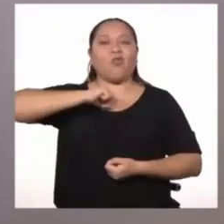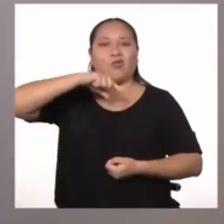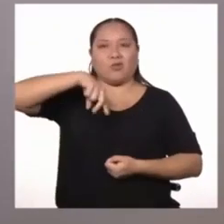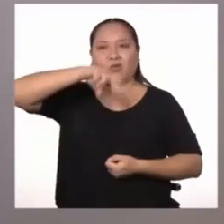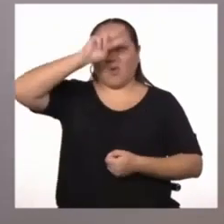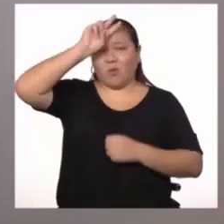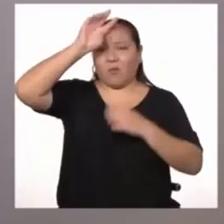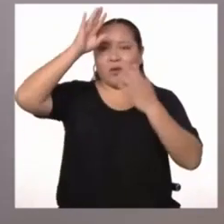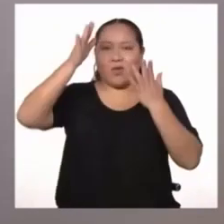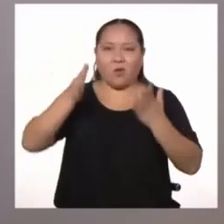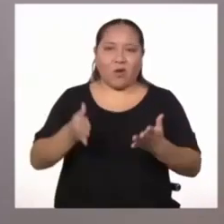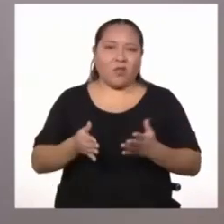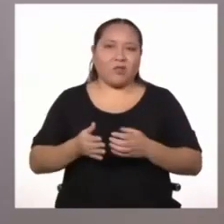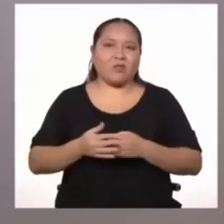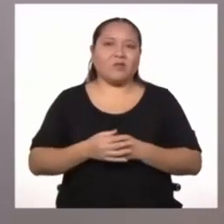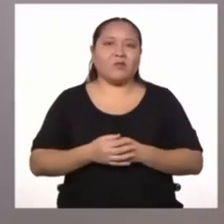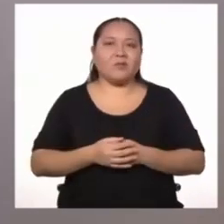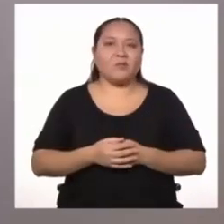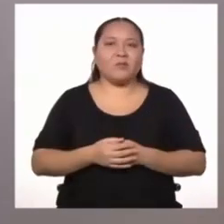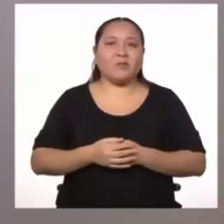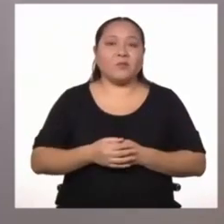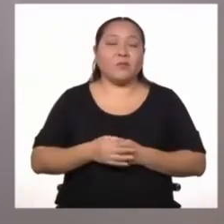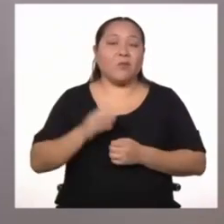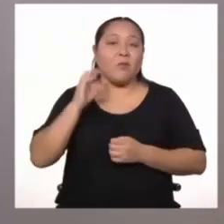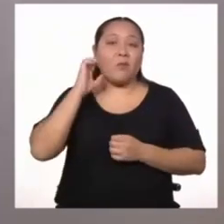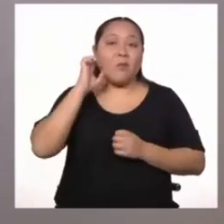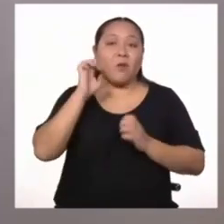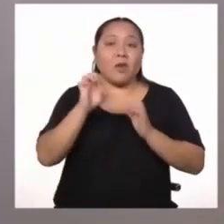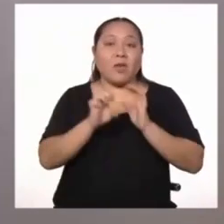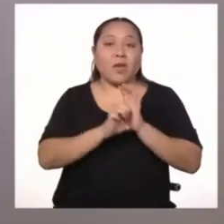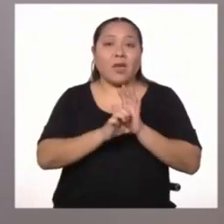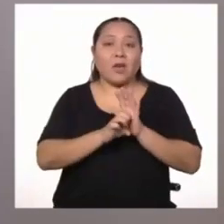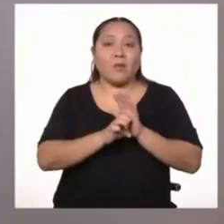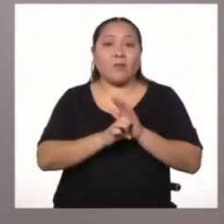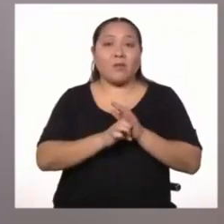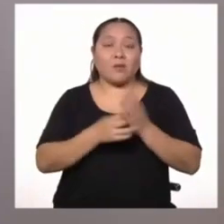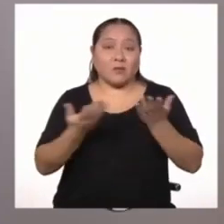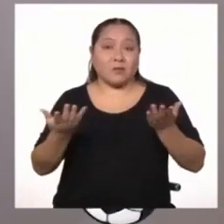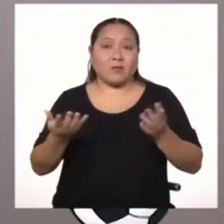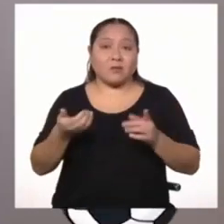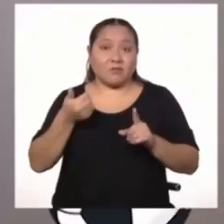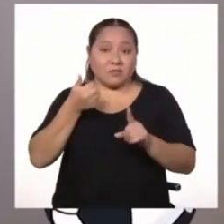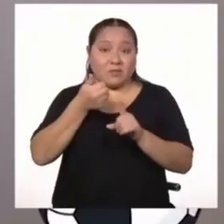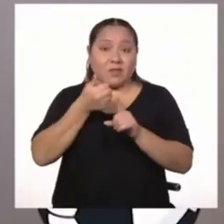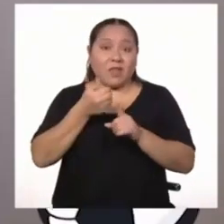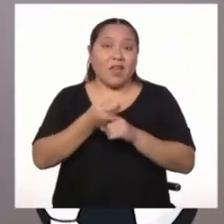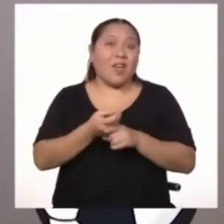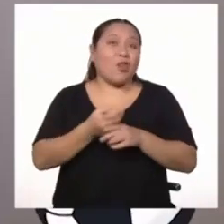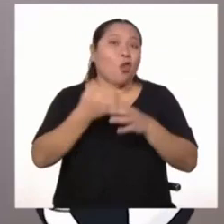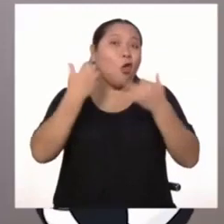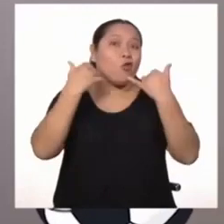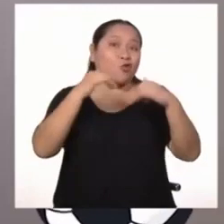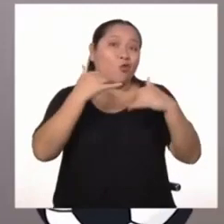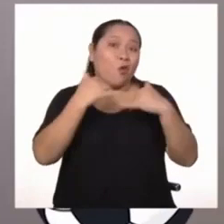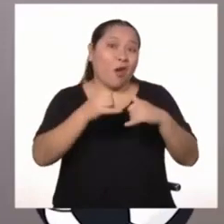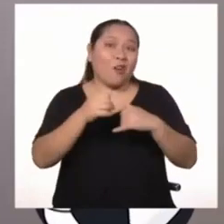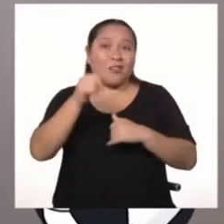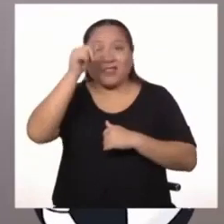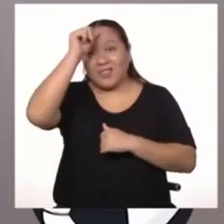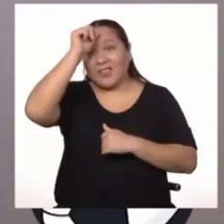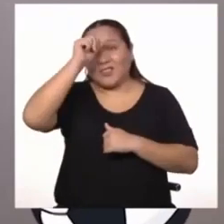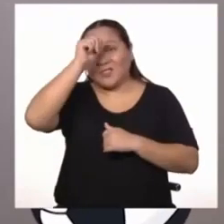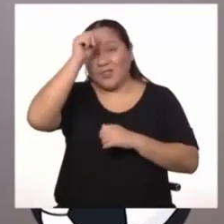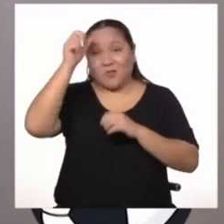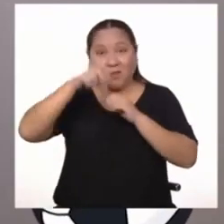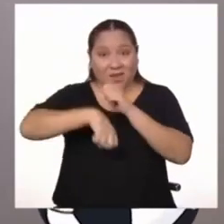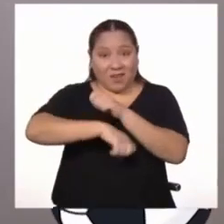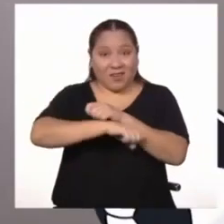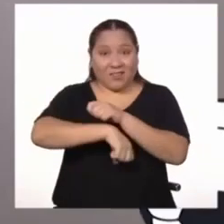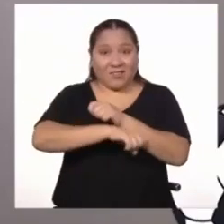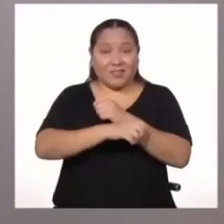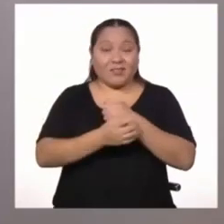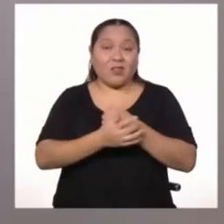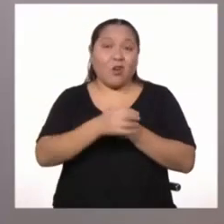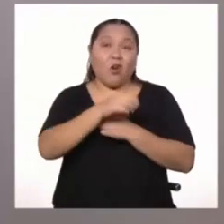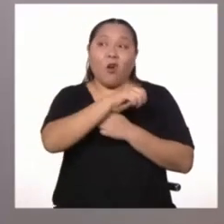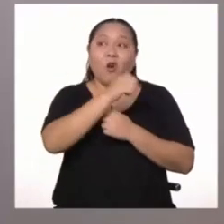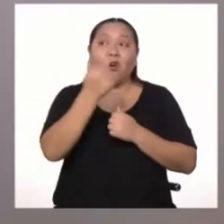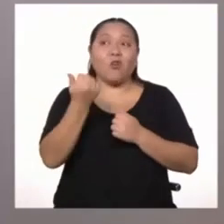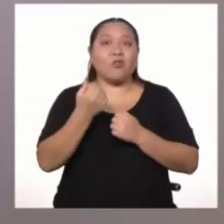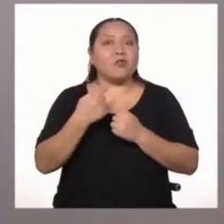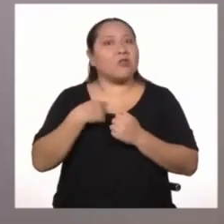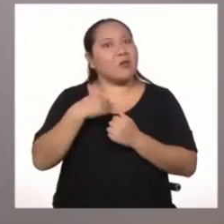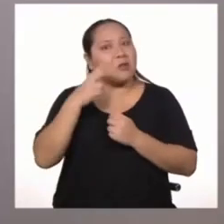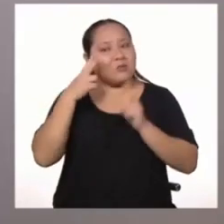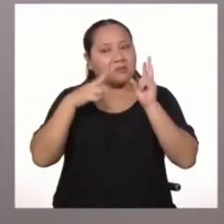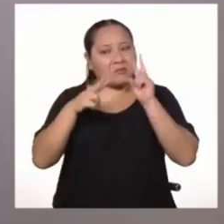peruanas y peruanos. Por ejemplo, las típicas pichangas de los domingos. Otra cosa que me pareció